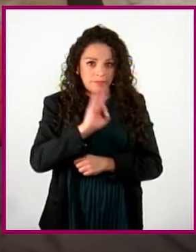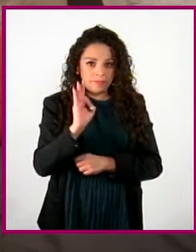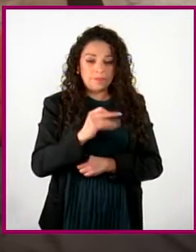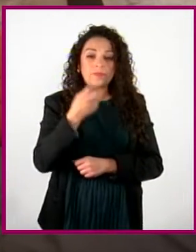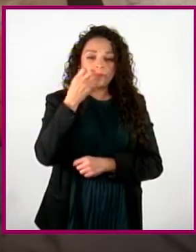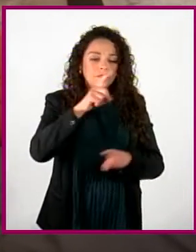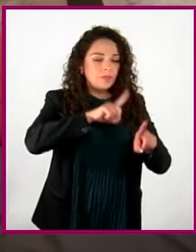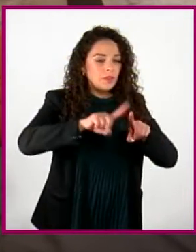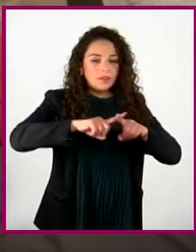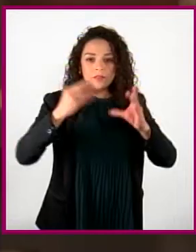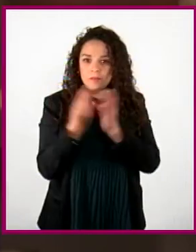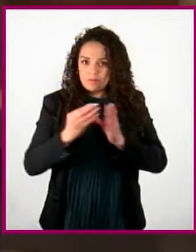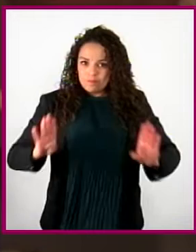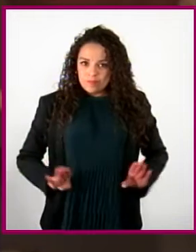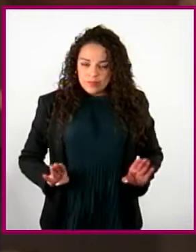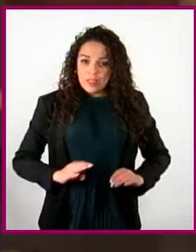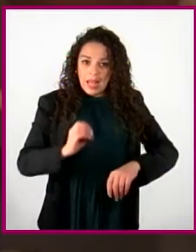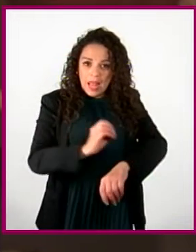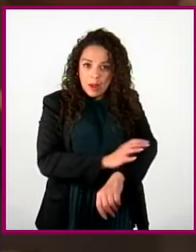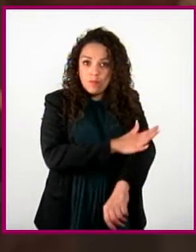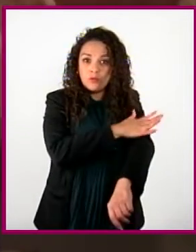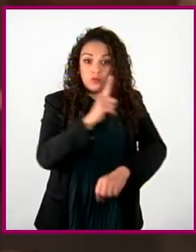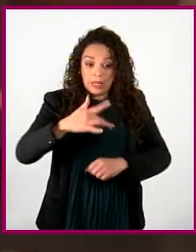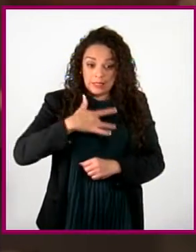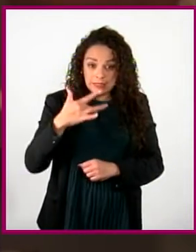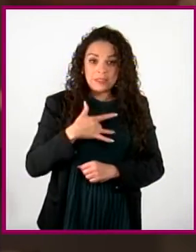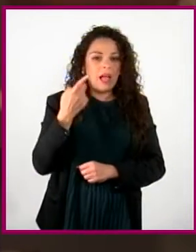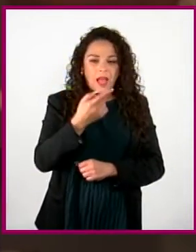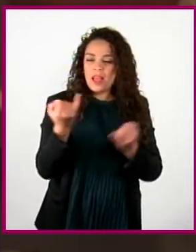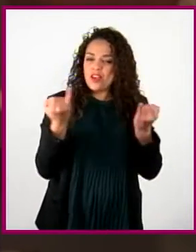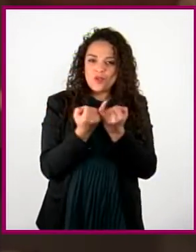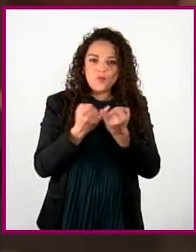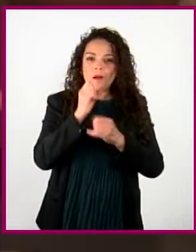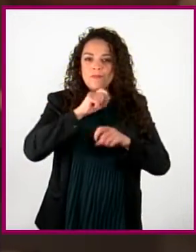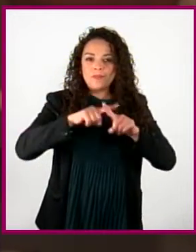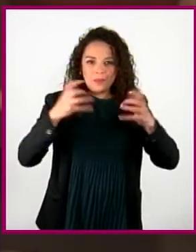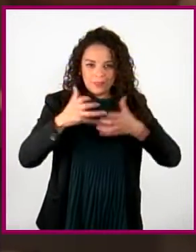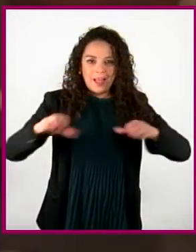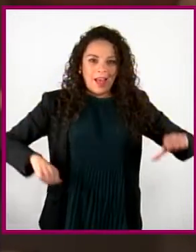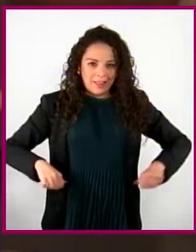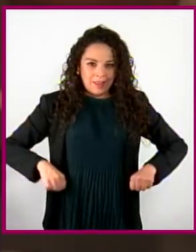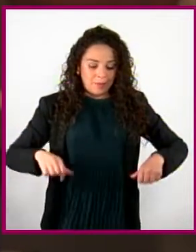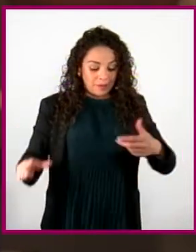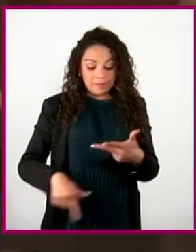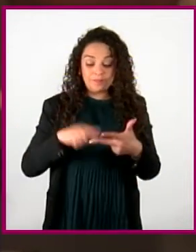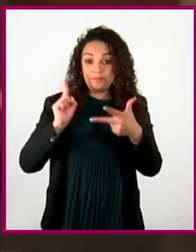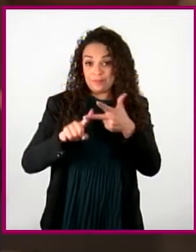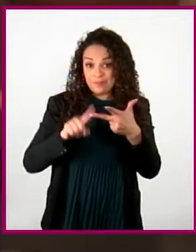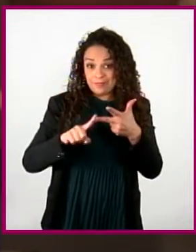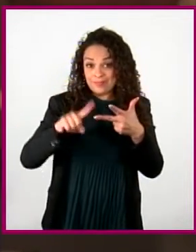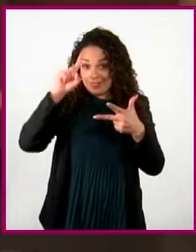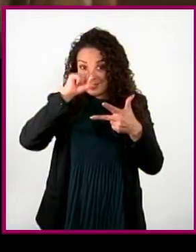tipos de emoción que experimentes. Recomendación número 8. No explotes. Es